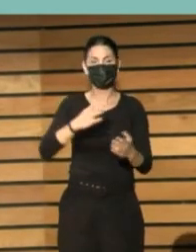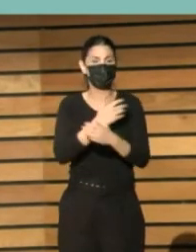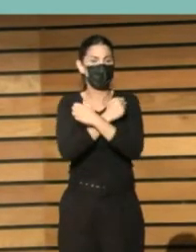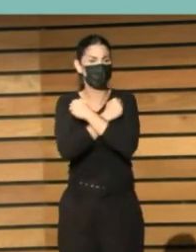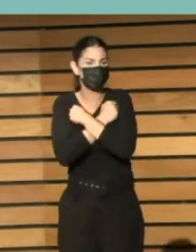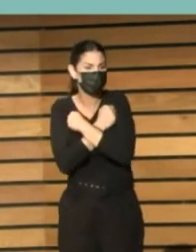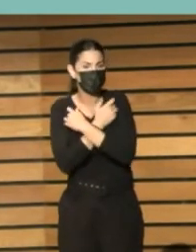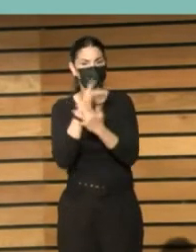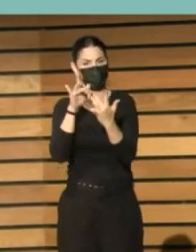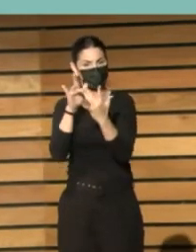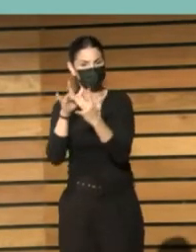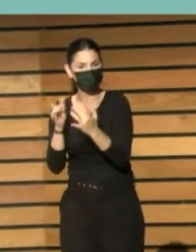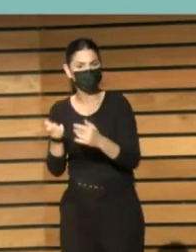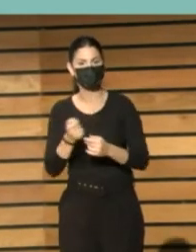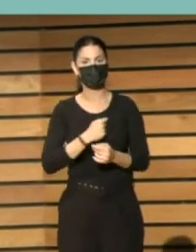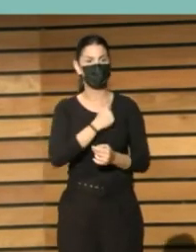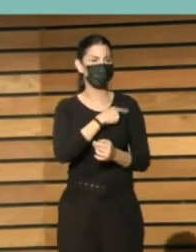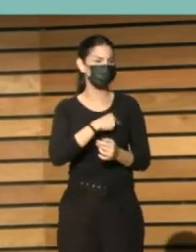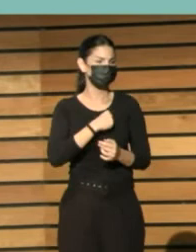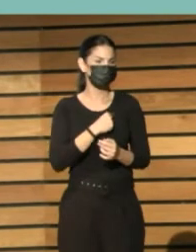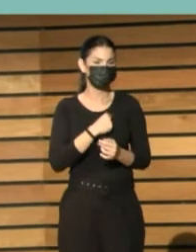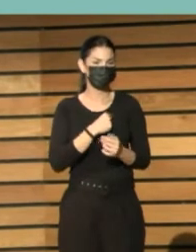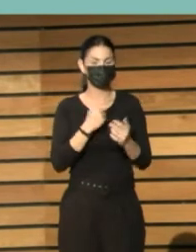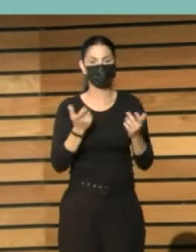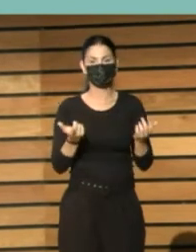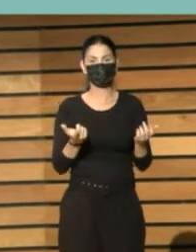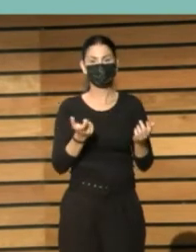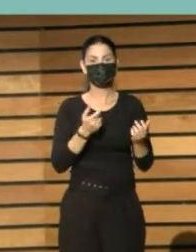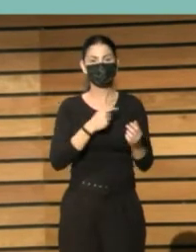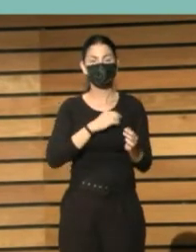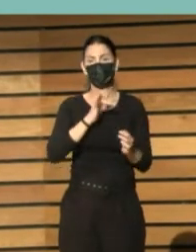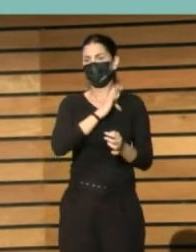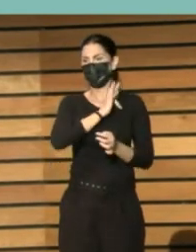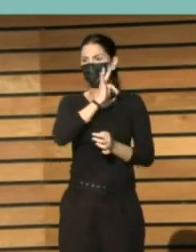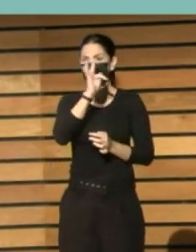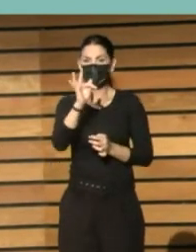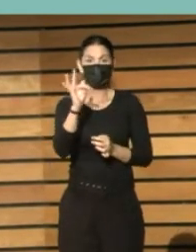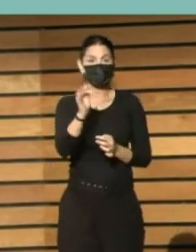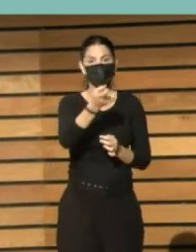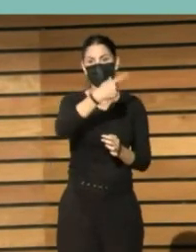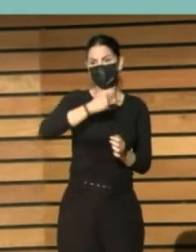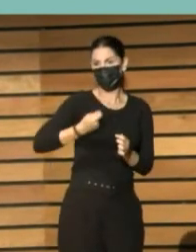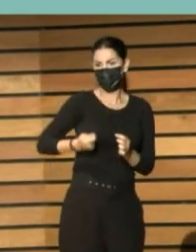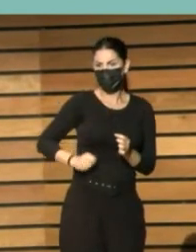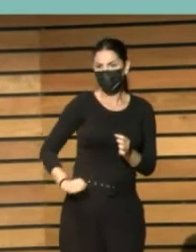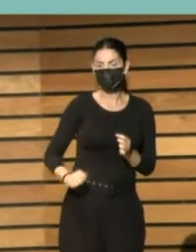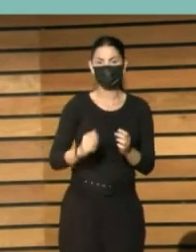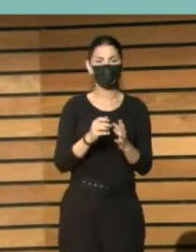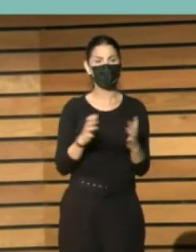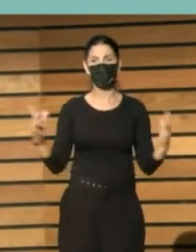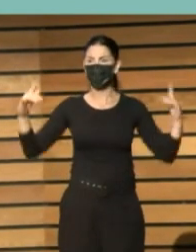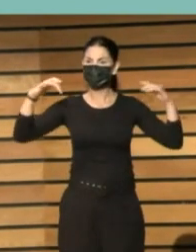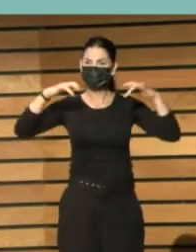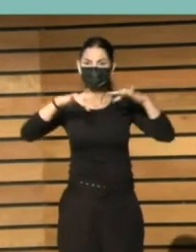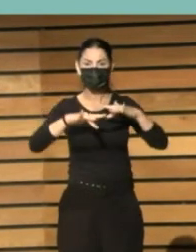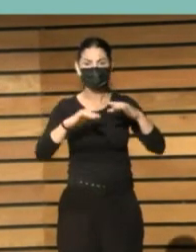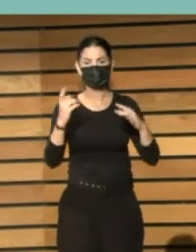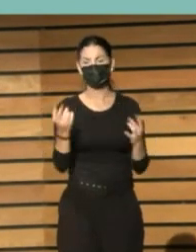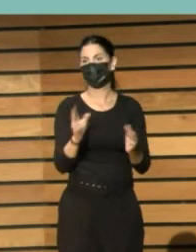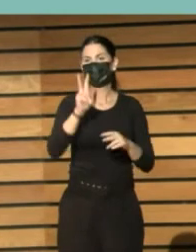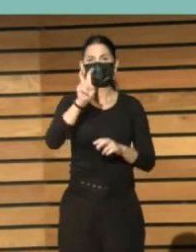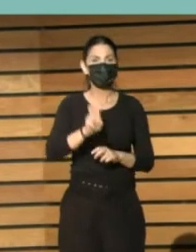Yo me voy con el corazón hinchido de positividad profesional. Un encuentro de saberes.